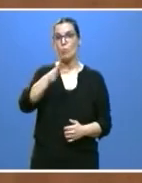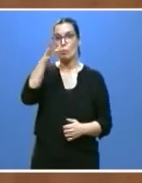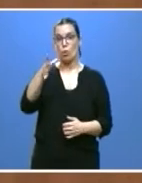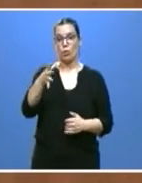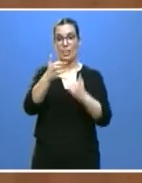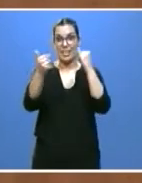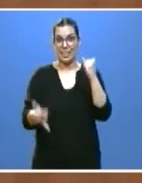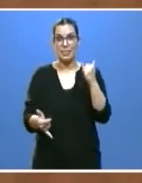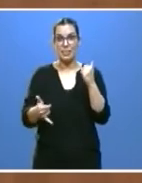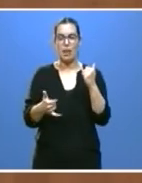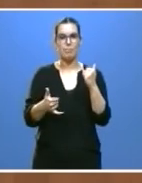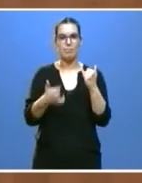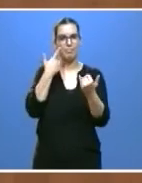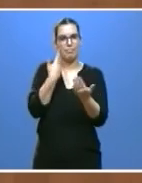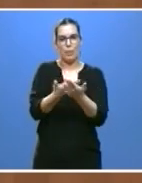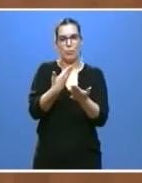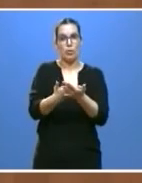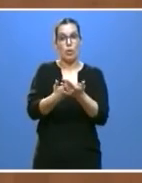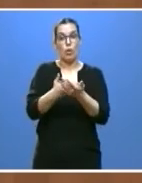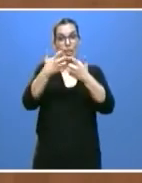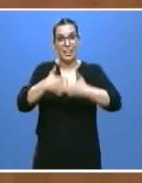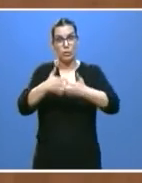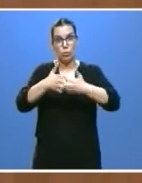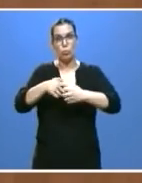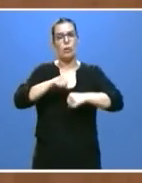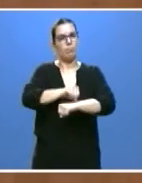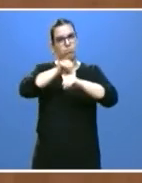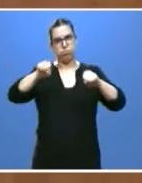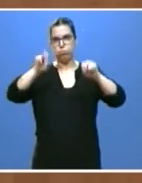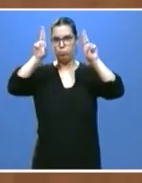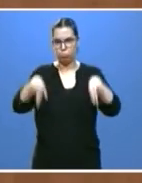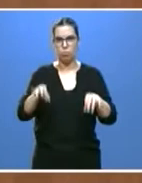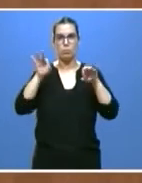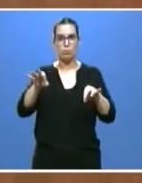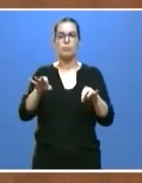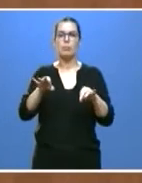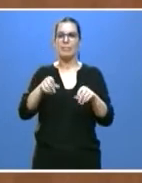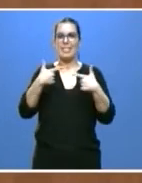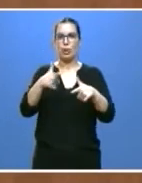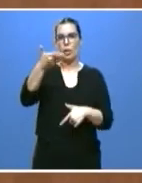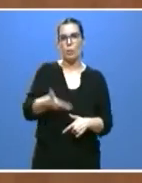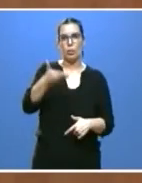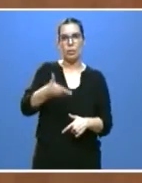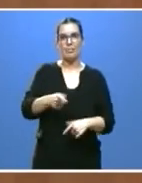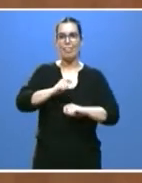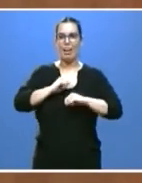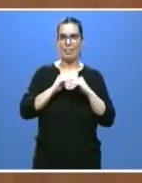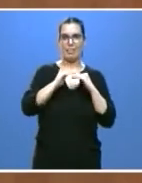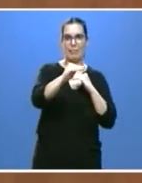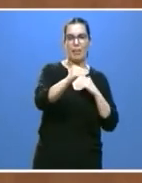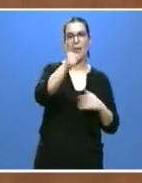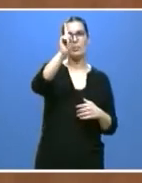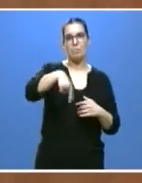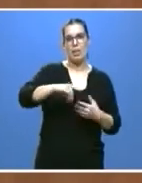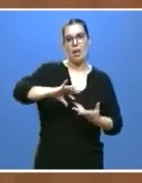industria como un sector estratégico que aporta, por un lado, estabilidad, pero también adaptación,